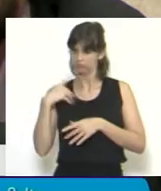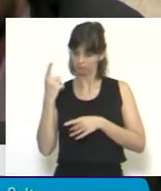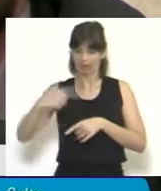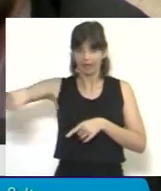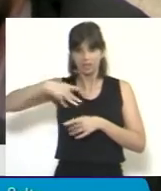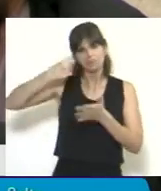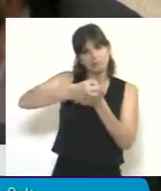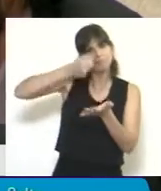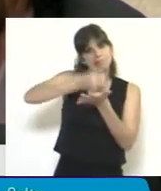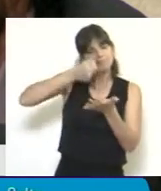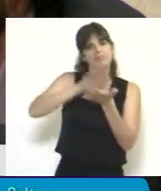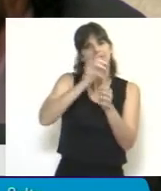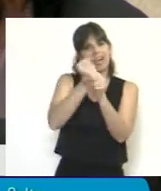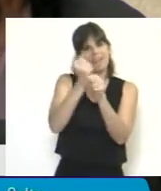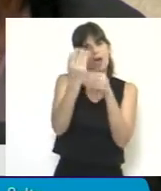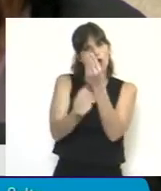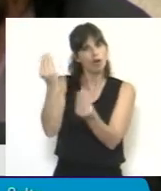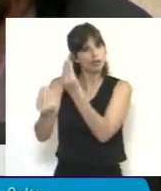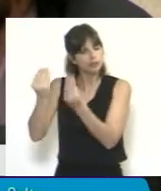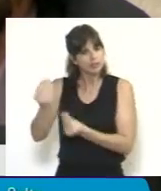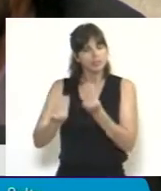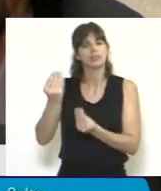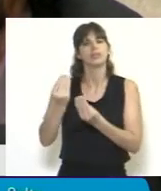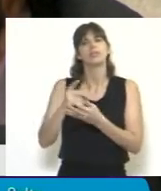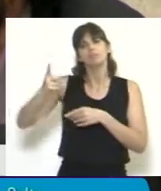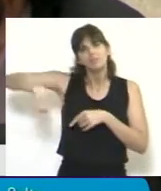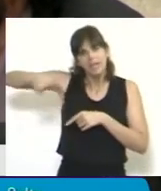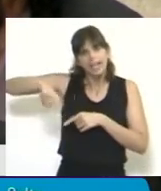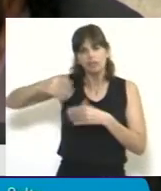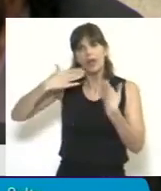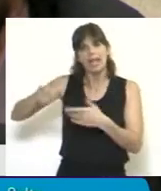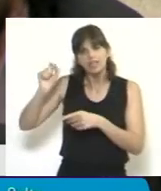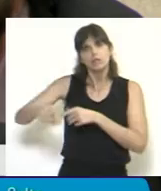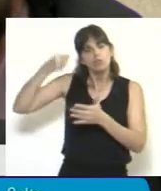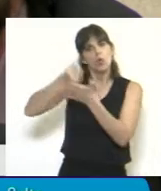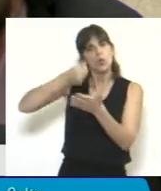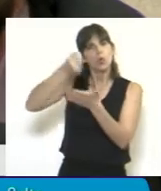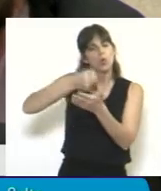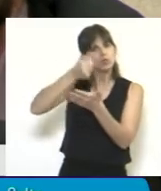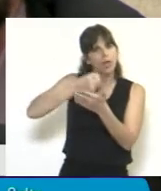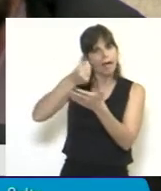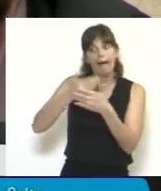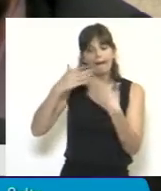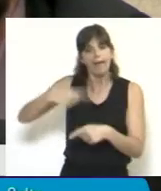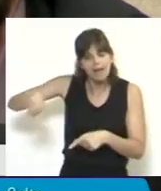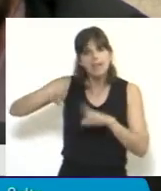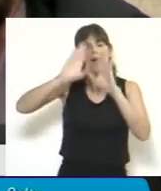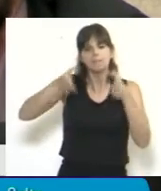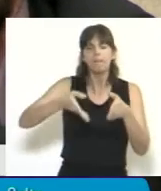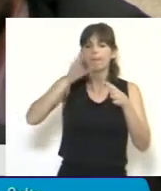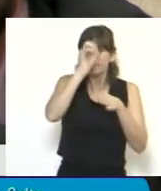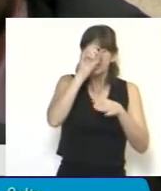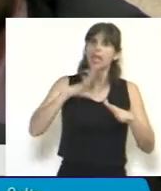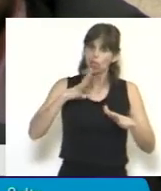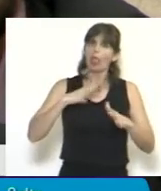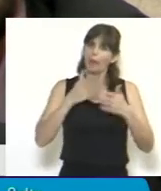trabajo y donde ellos y su lucha han sido los que han garantizado que la mina no se cierre definitivamente y